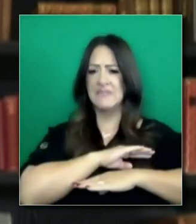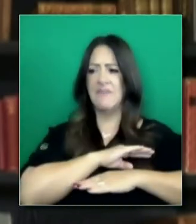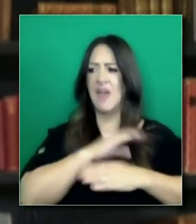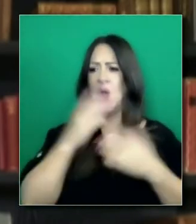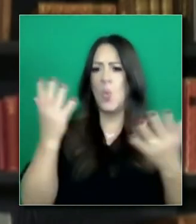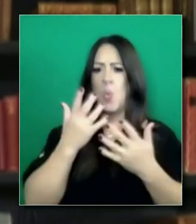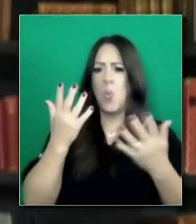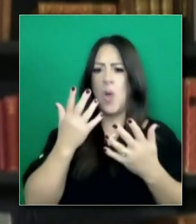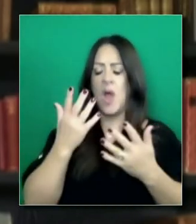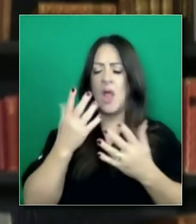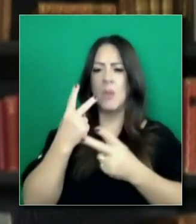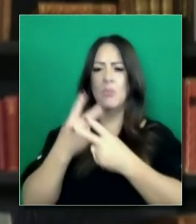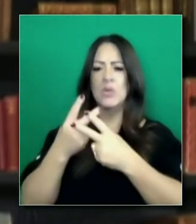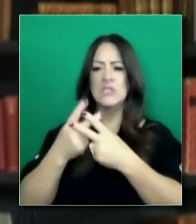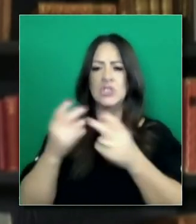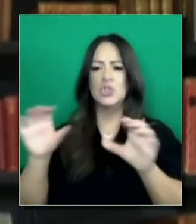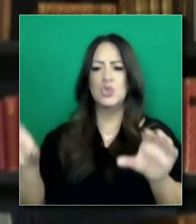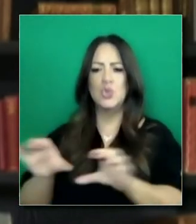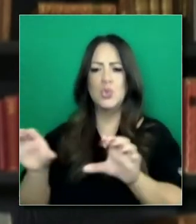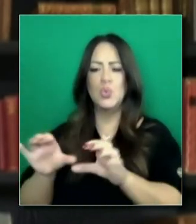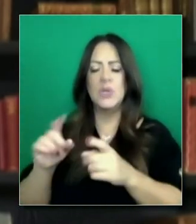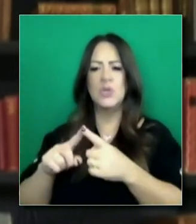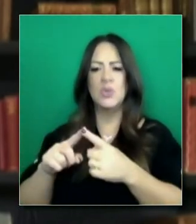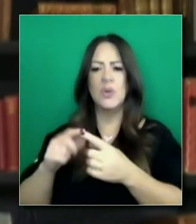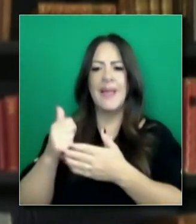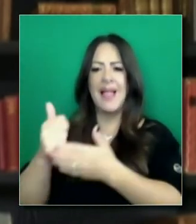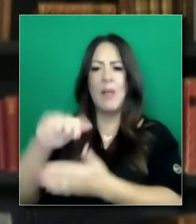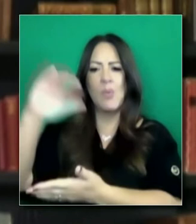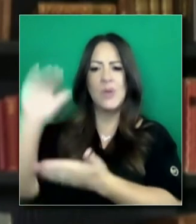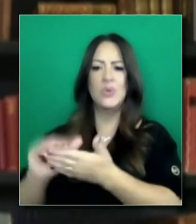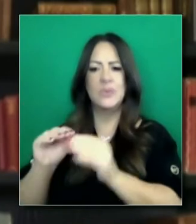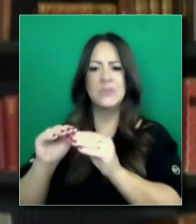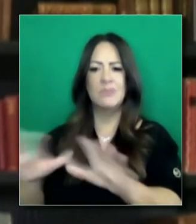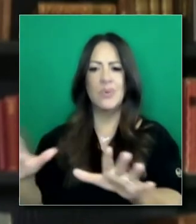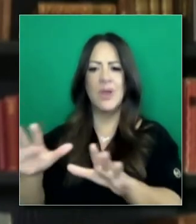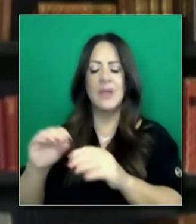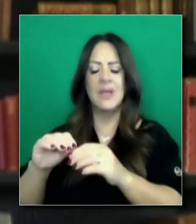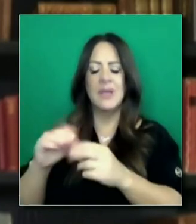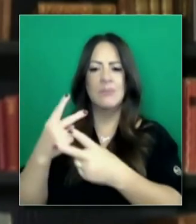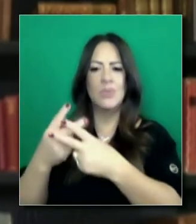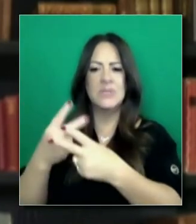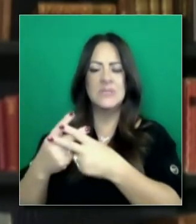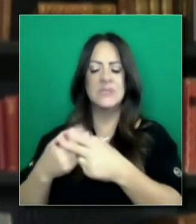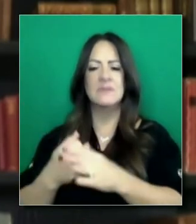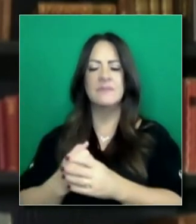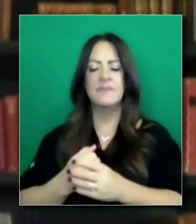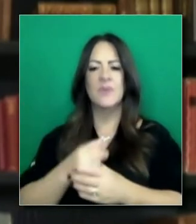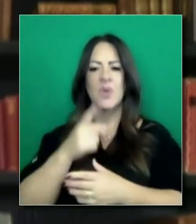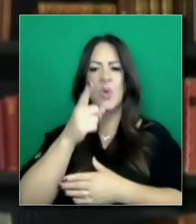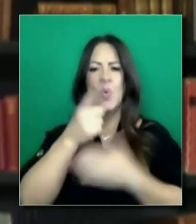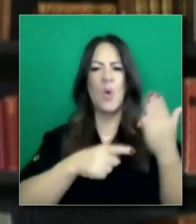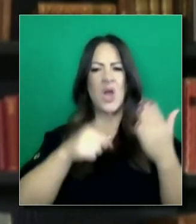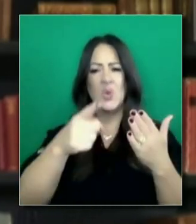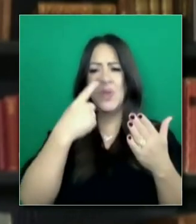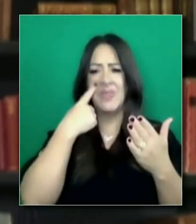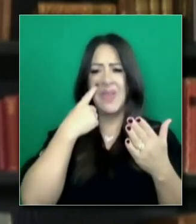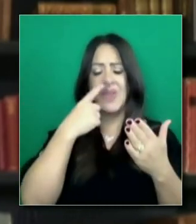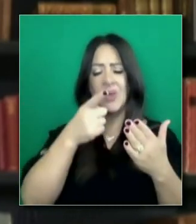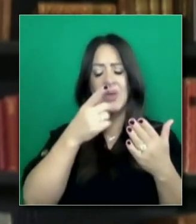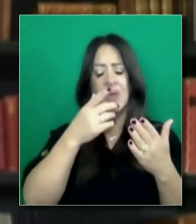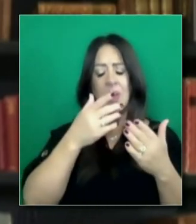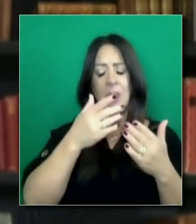satisfecho usted con las medidas para lidiar con estos brotes? ¿Qué piensa usted con la población de